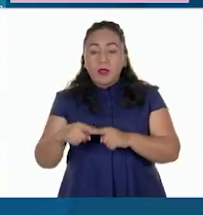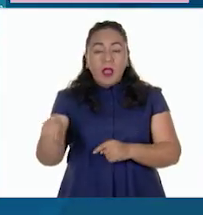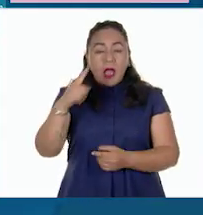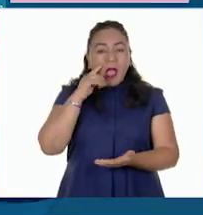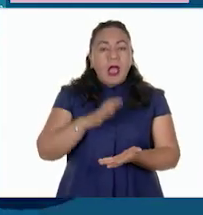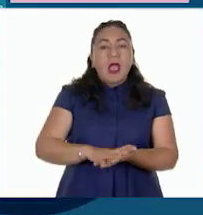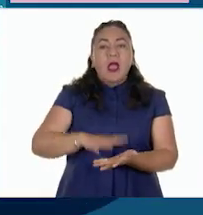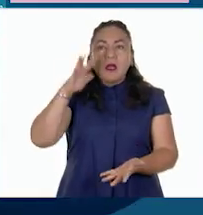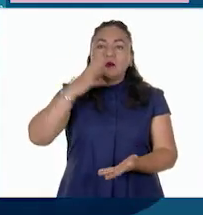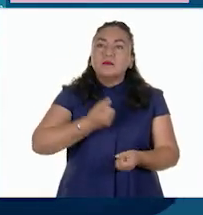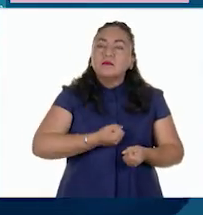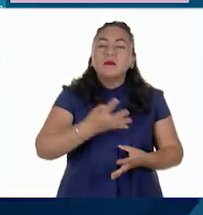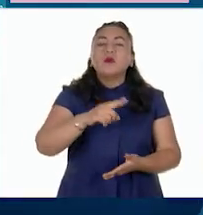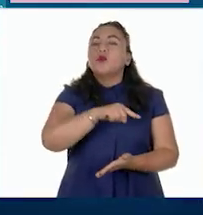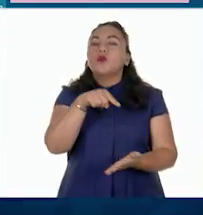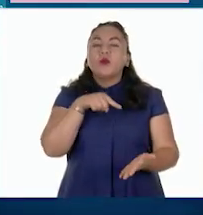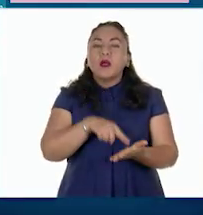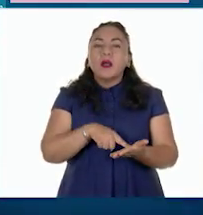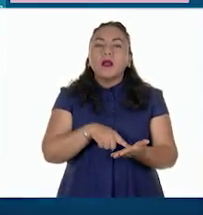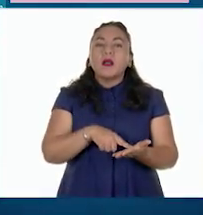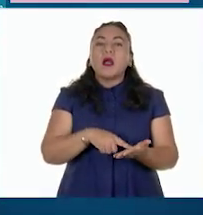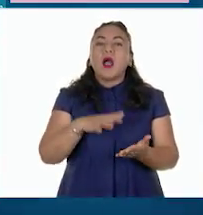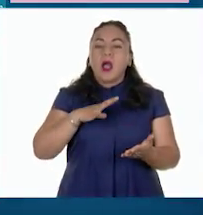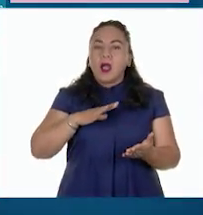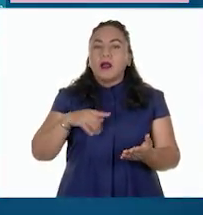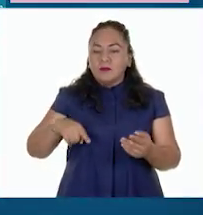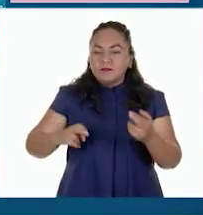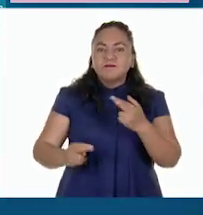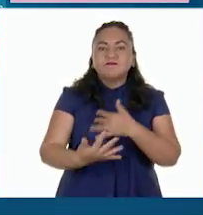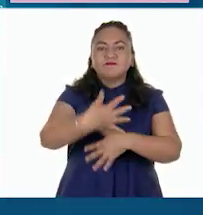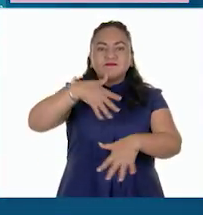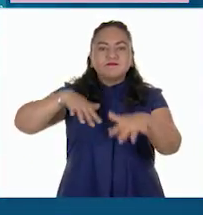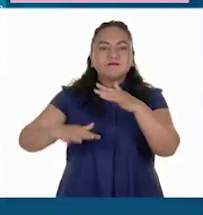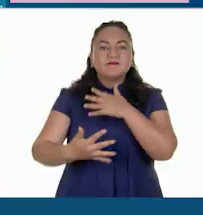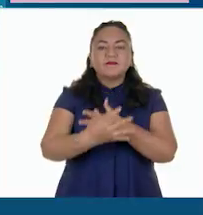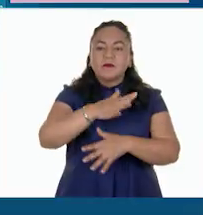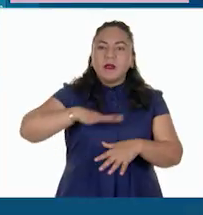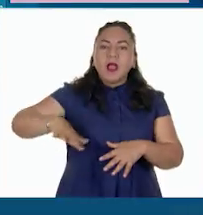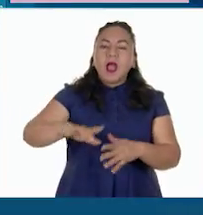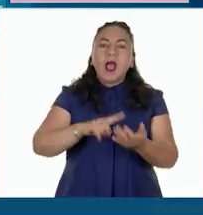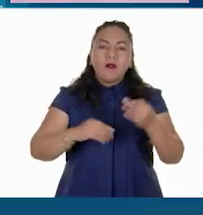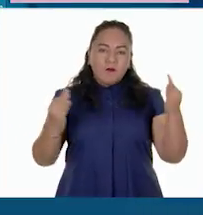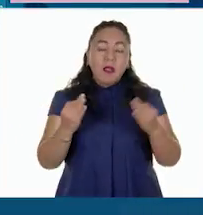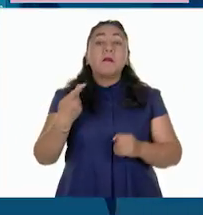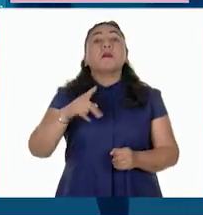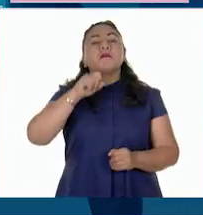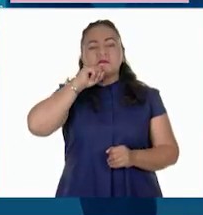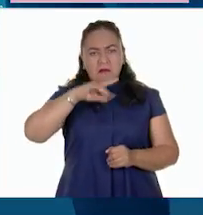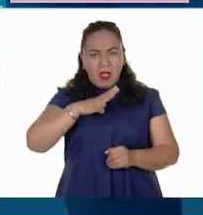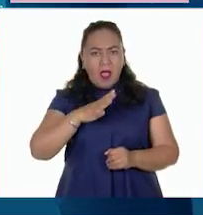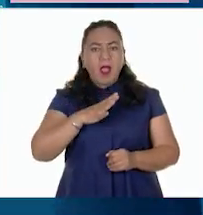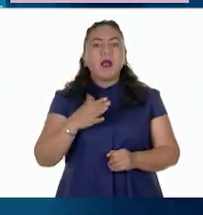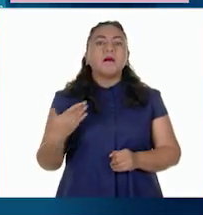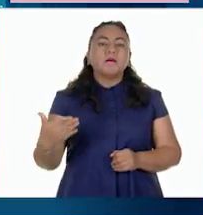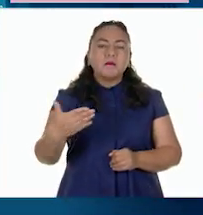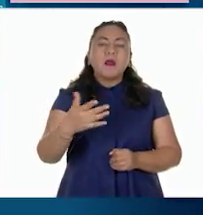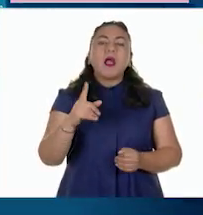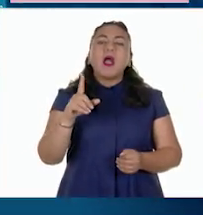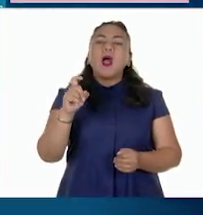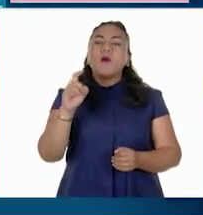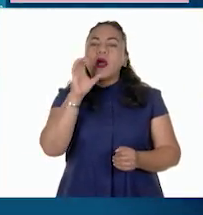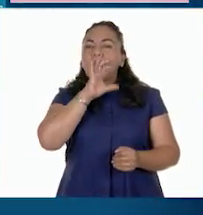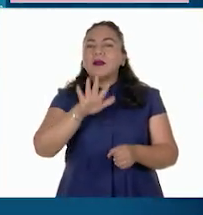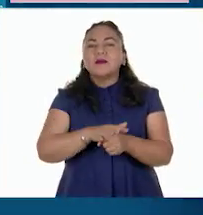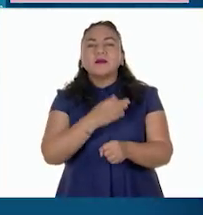comercial se encuentran donde fluyan las corrientes oceánicas frías, aunque también hay pesca en aguas cálidas,